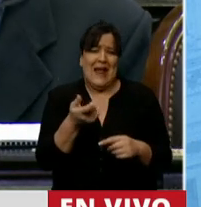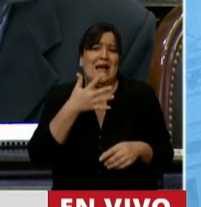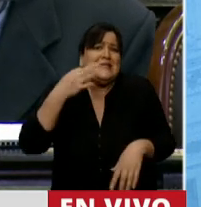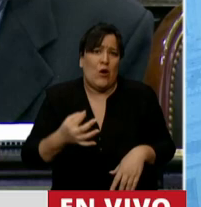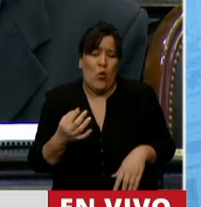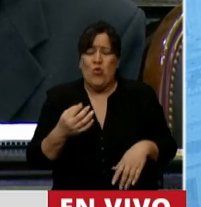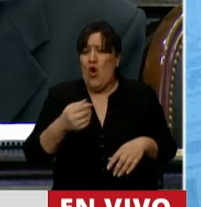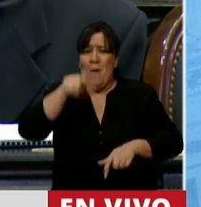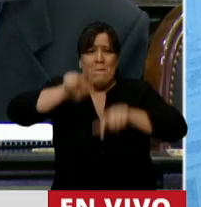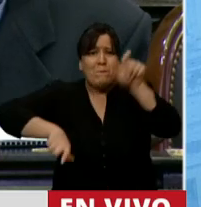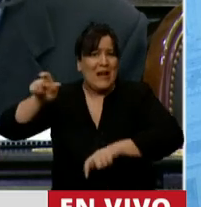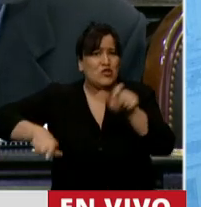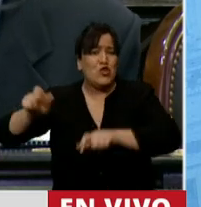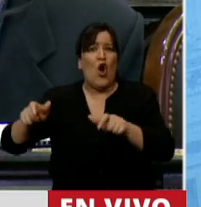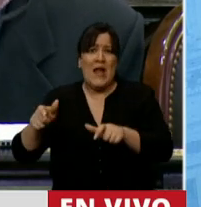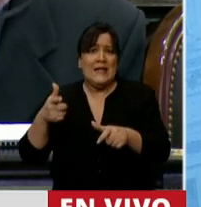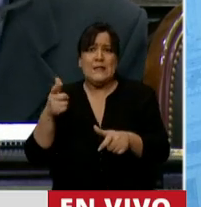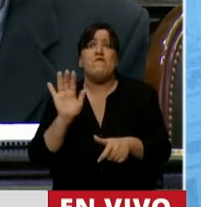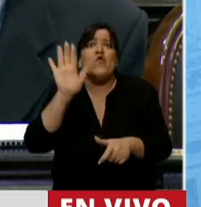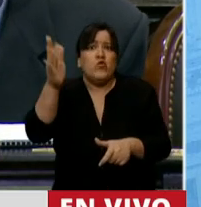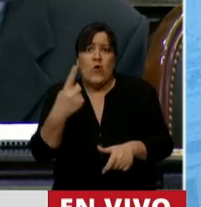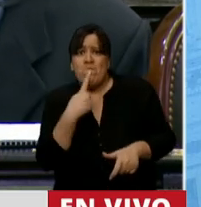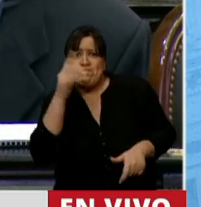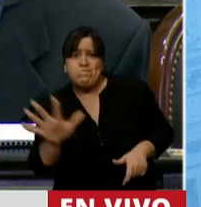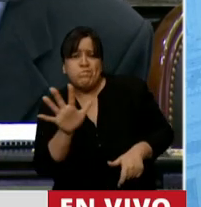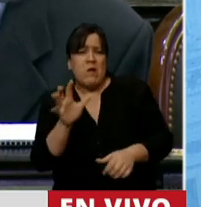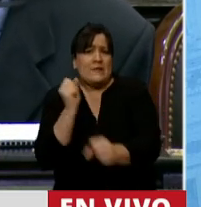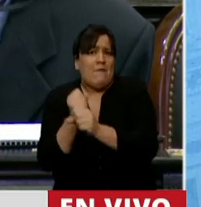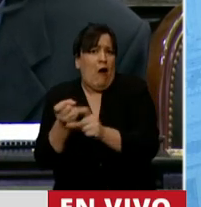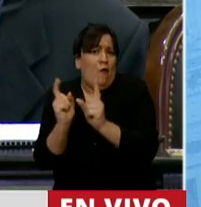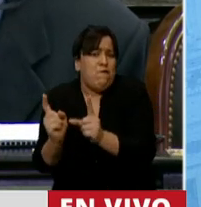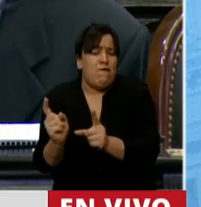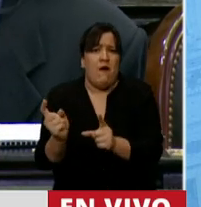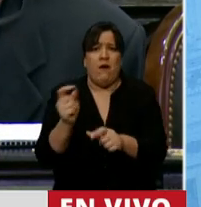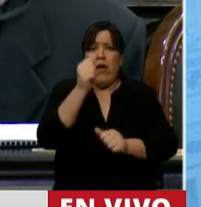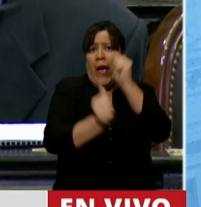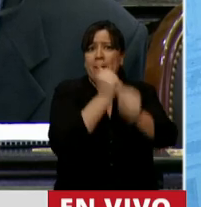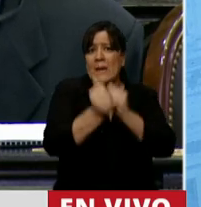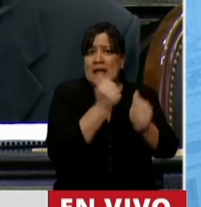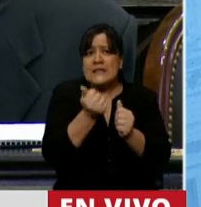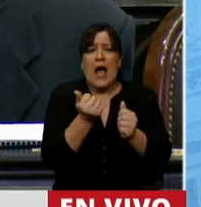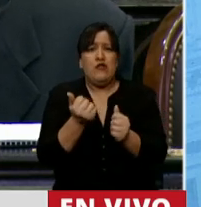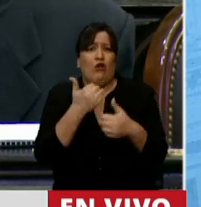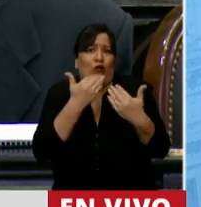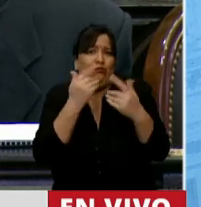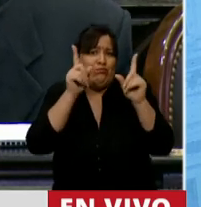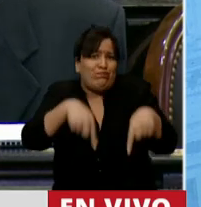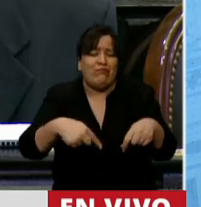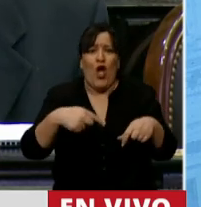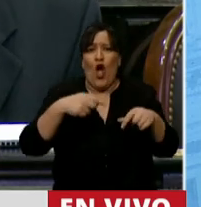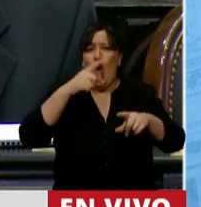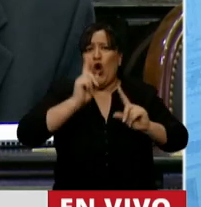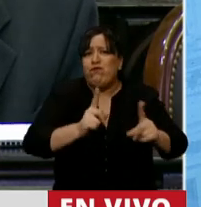millones de argentinos no saben si van a tener trabajo, si van a cobrar y los empresarios si van a poder seguir